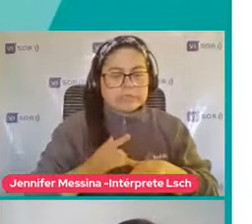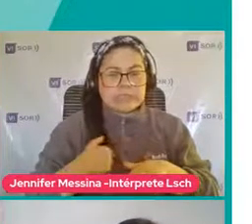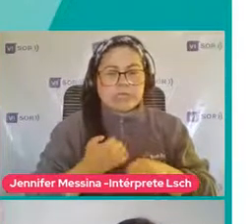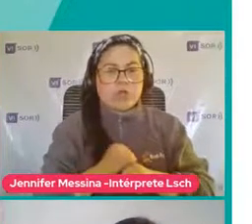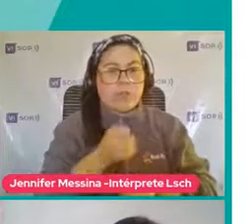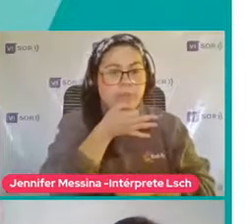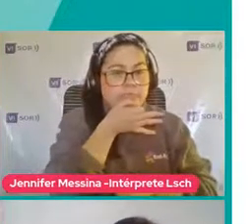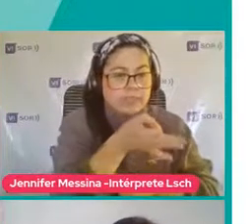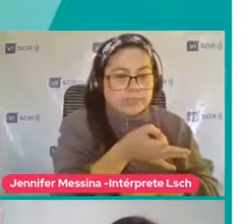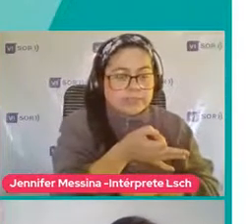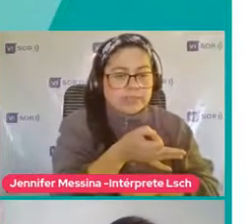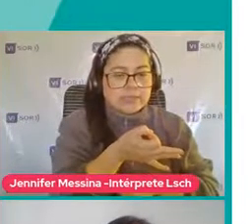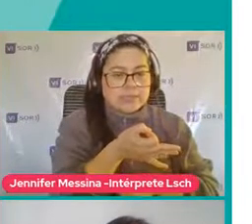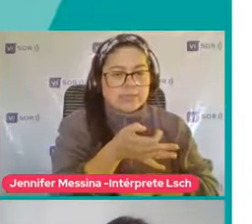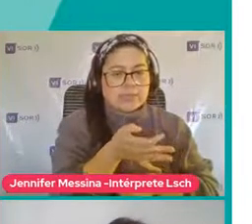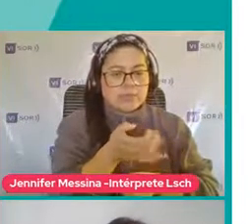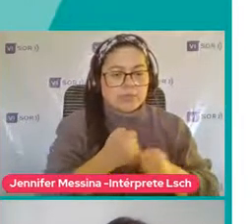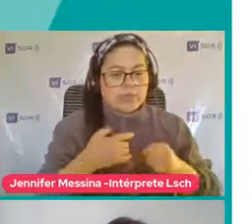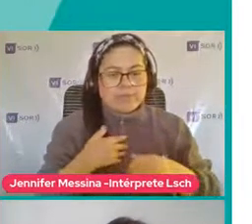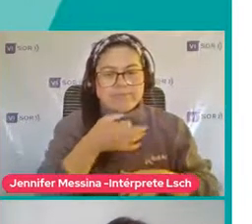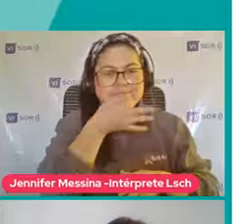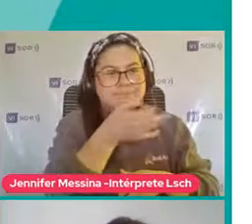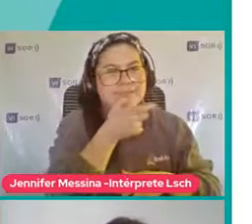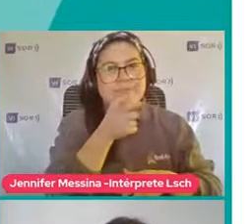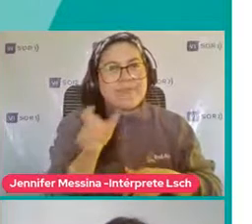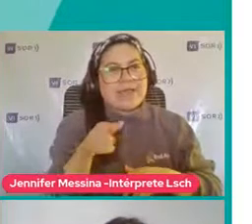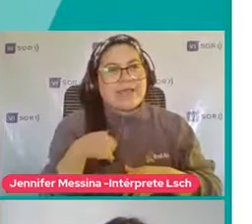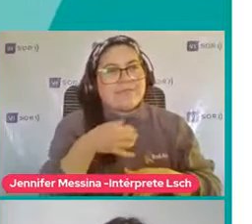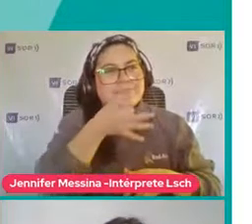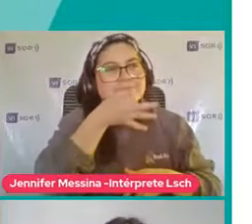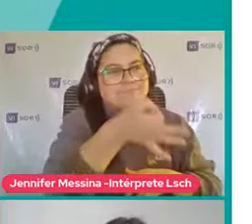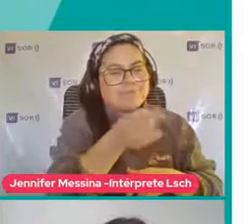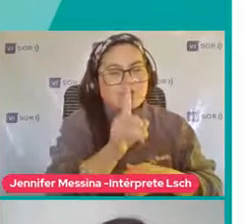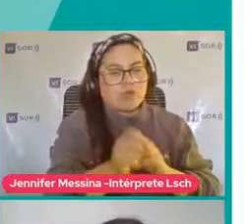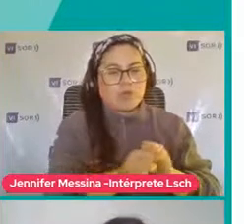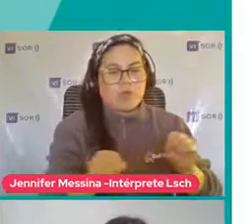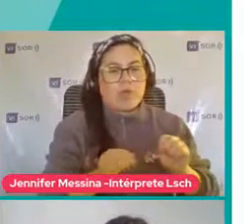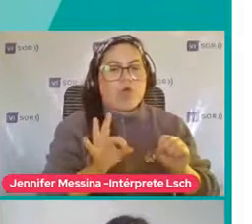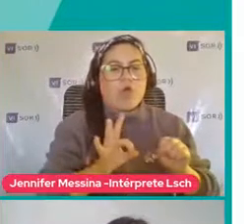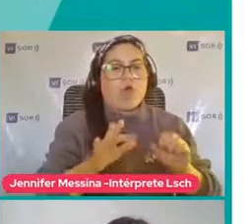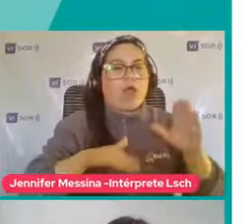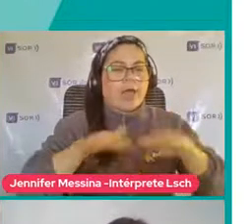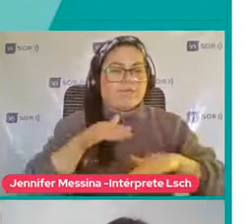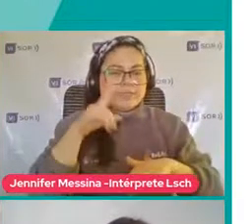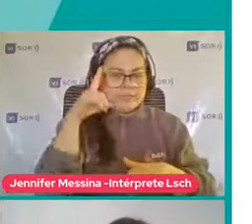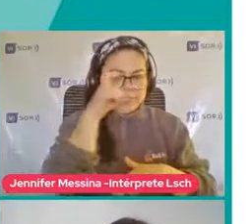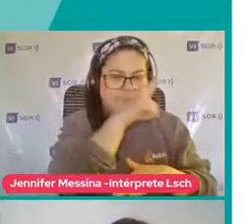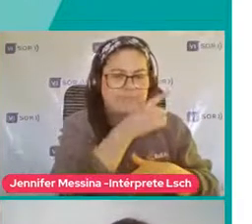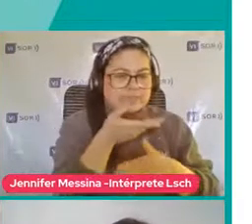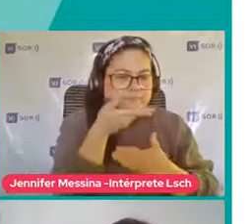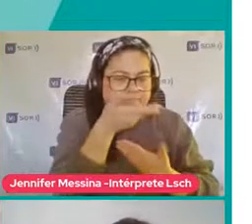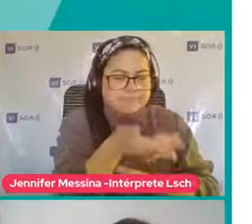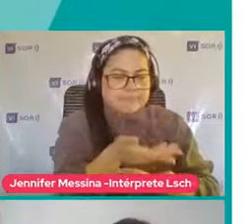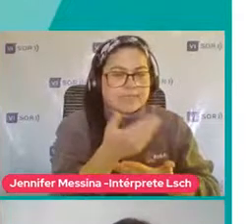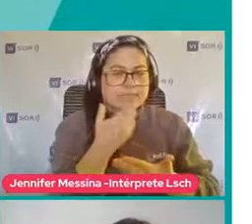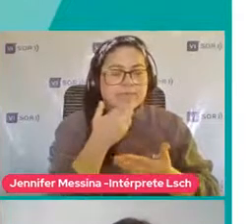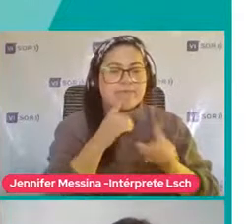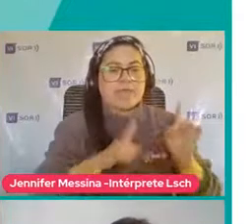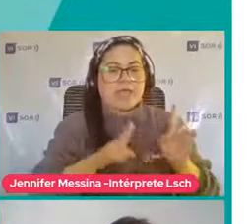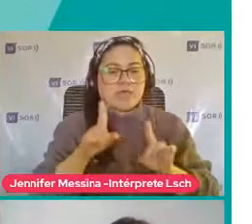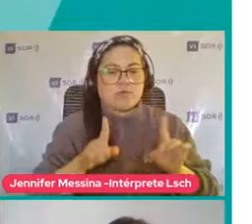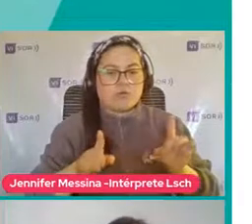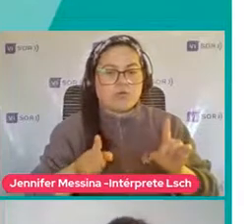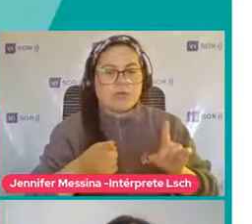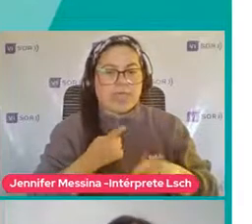ya sea Porque verbalmente No tienen el significado O porque también Se les dificulta Integrar esta información También algunos Intereses